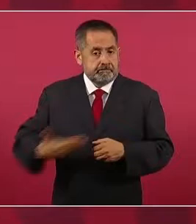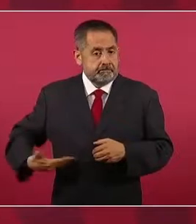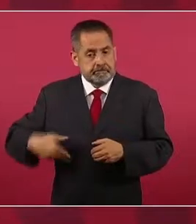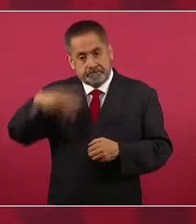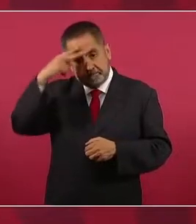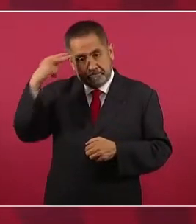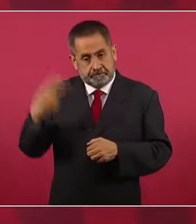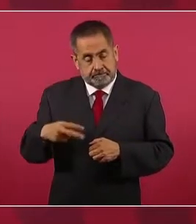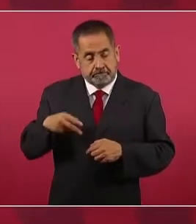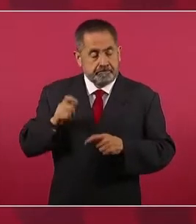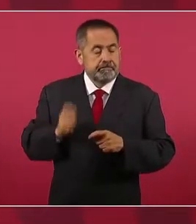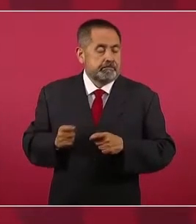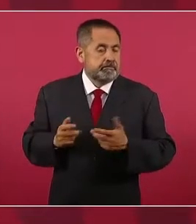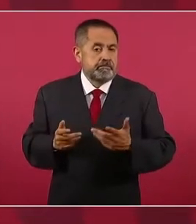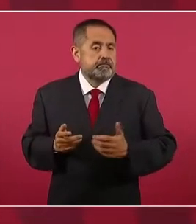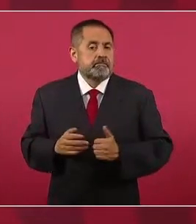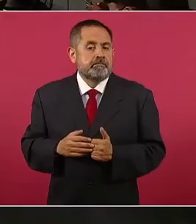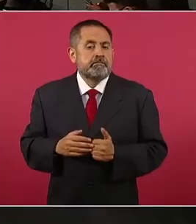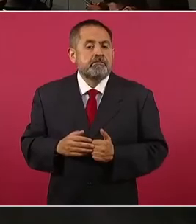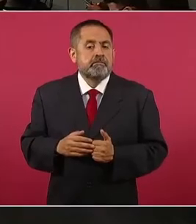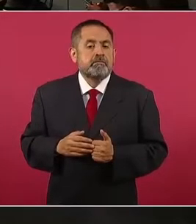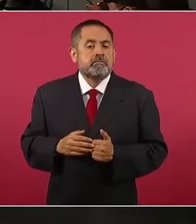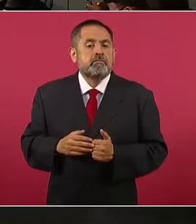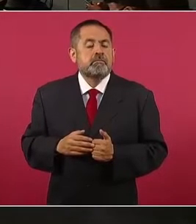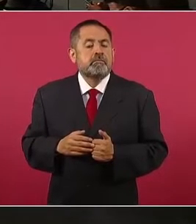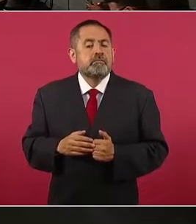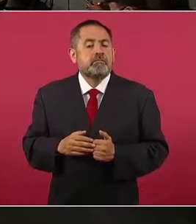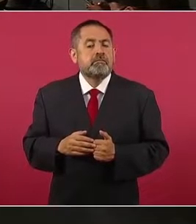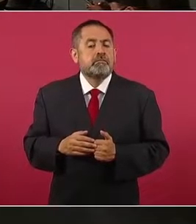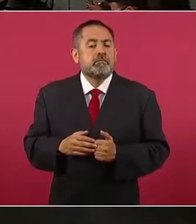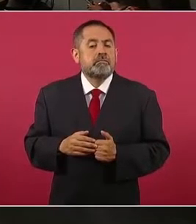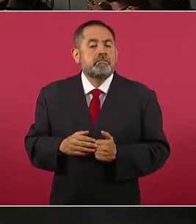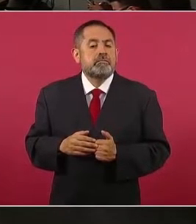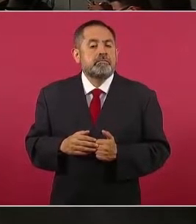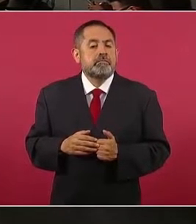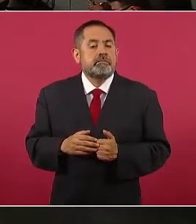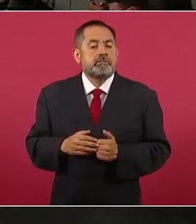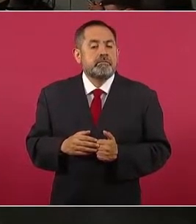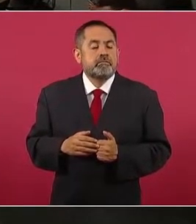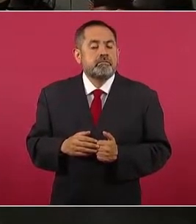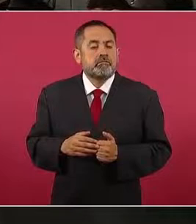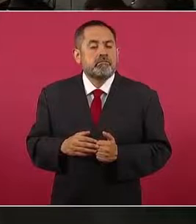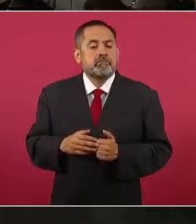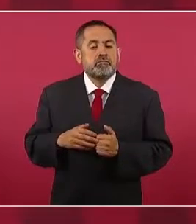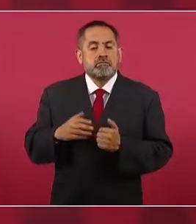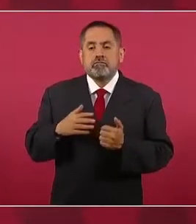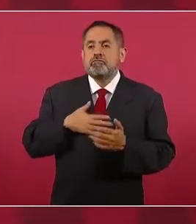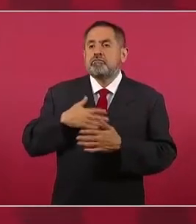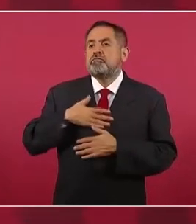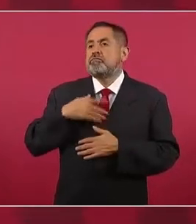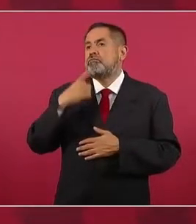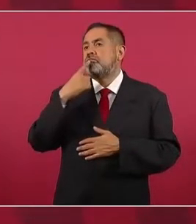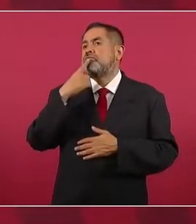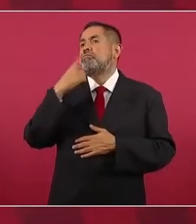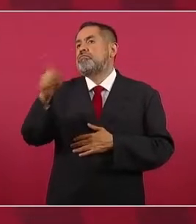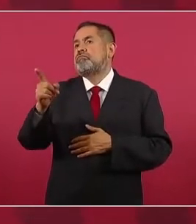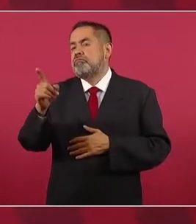iba a presentar denuncias